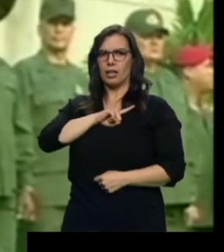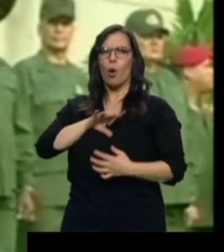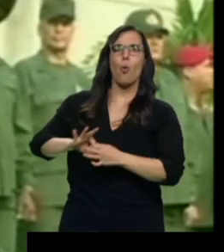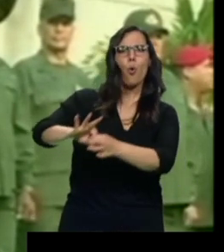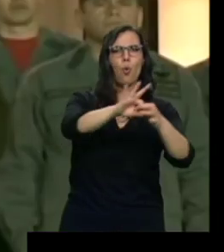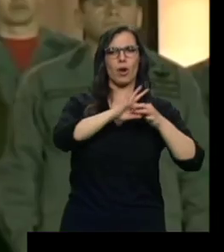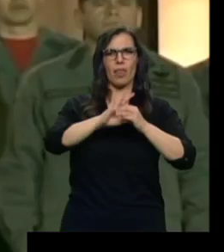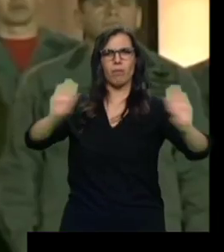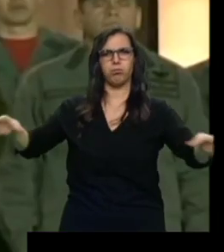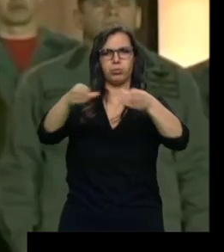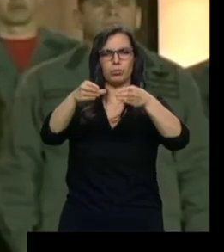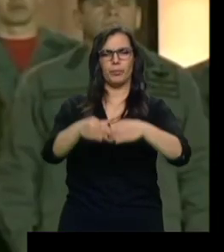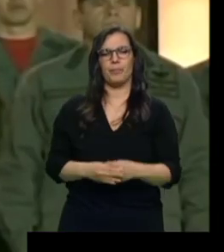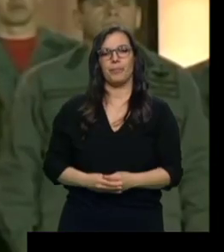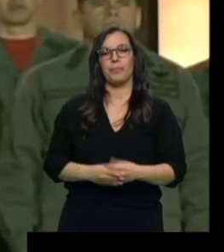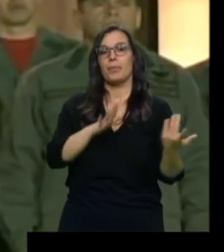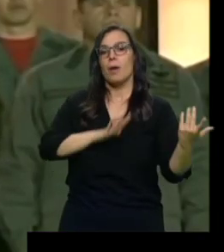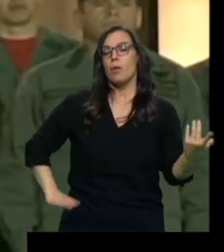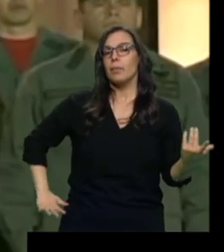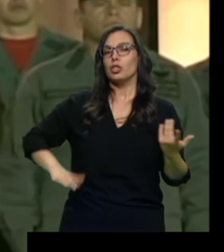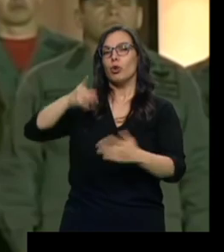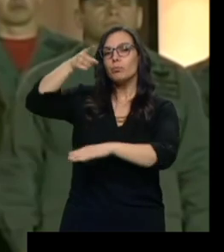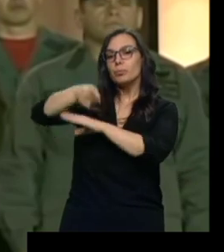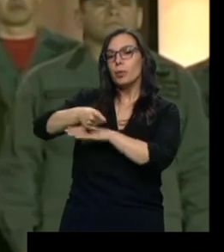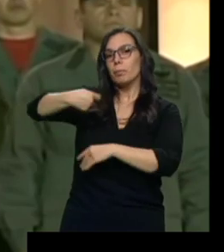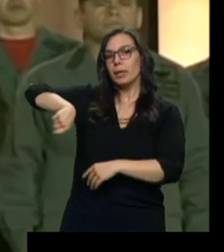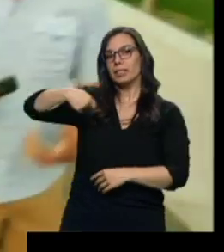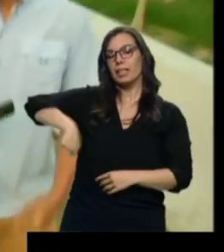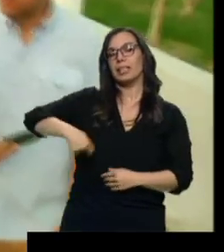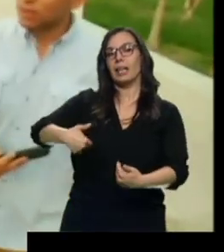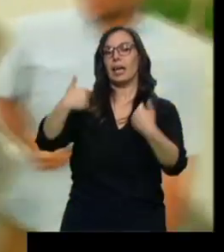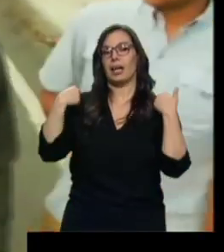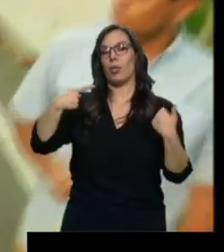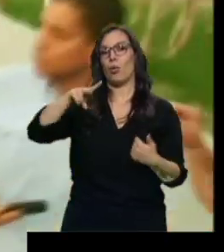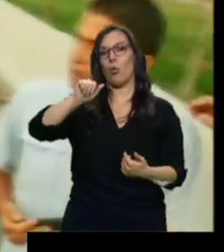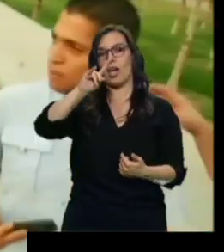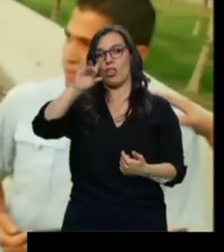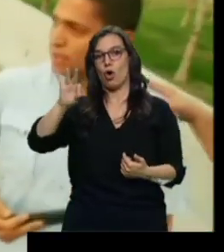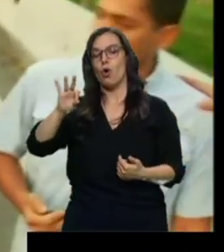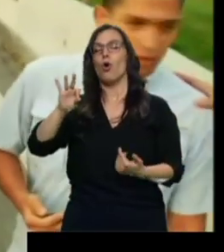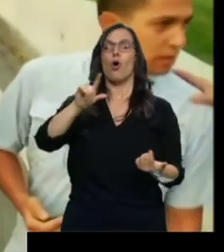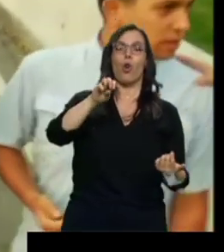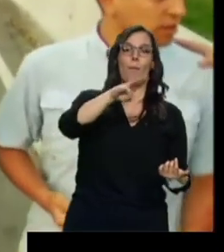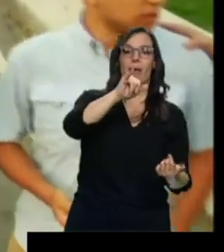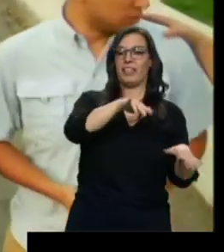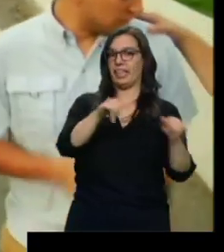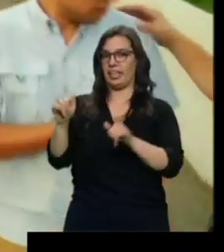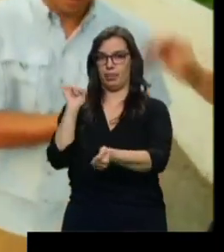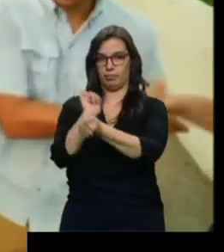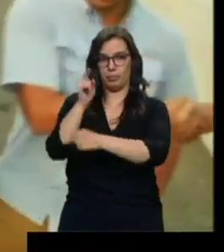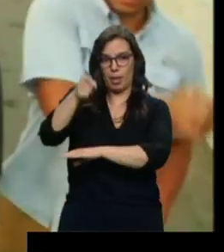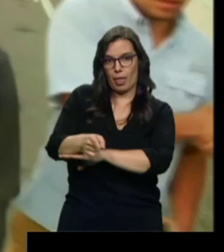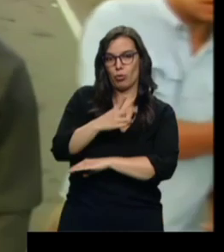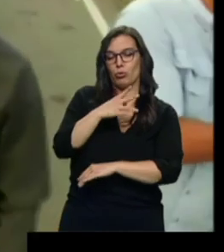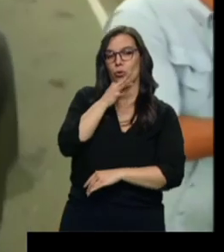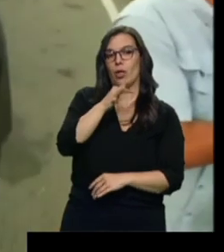cohesionada. Por el momento no ha ordenado la detención del presidente encargado Juan Guaidó ni de Leopoldo López. Este último permanece